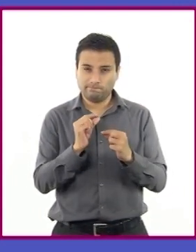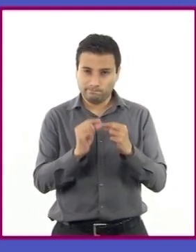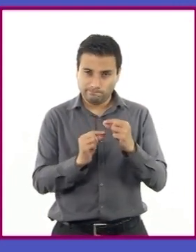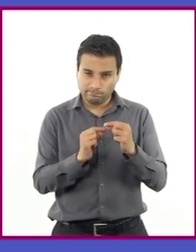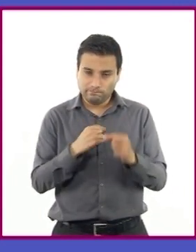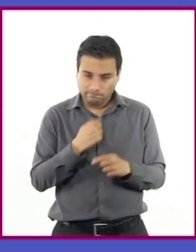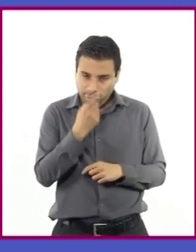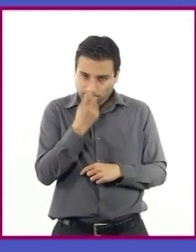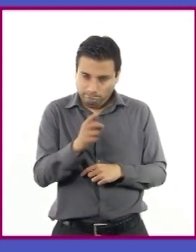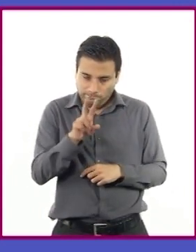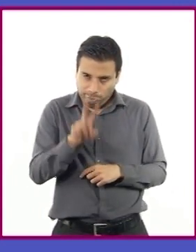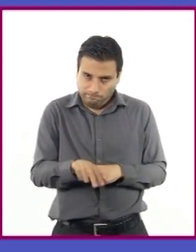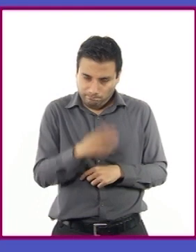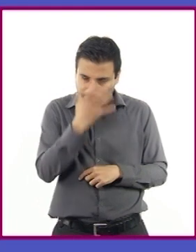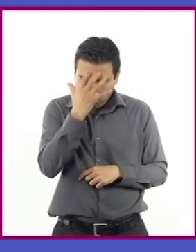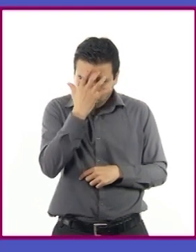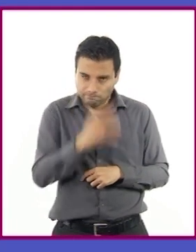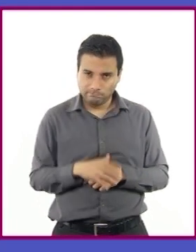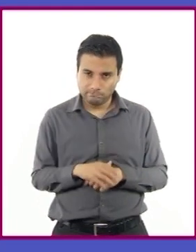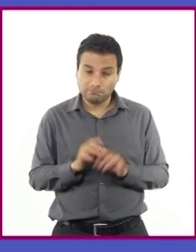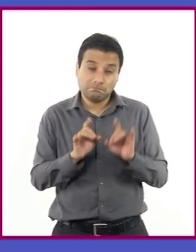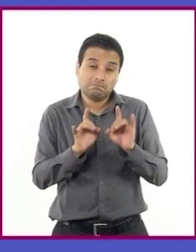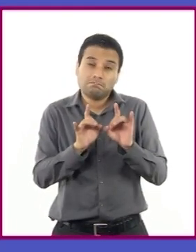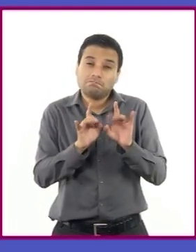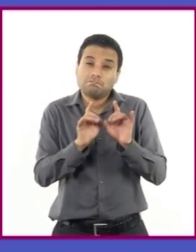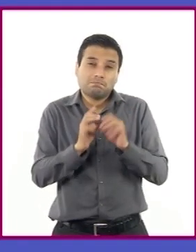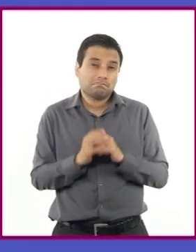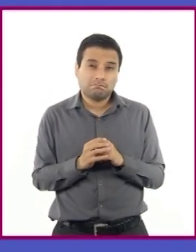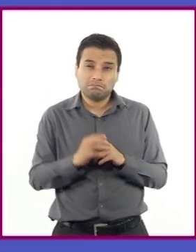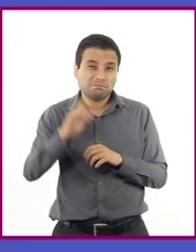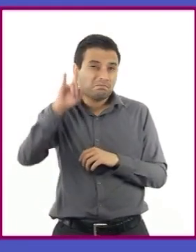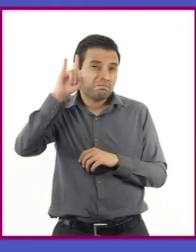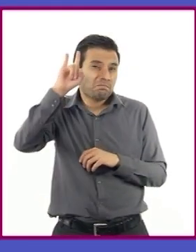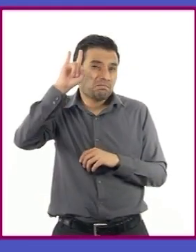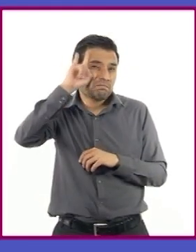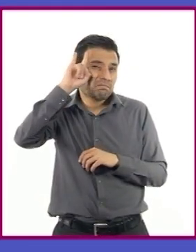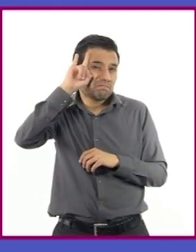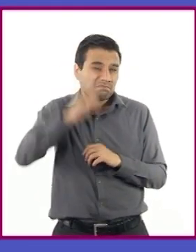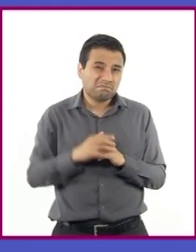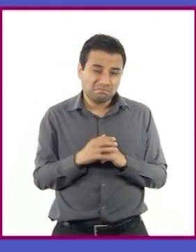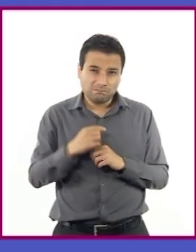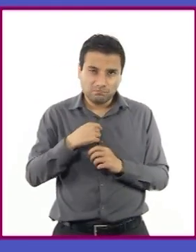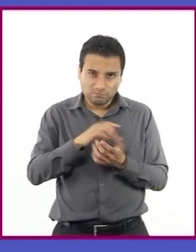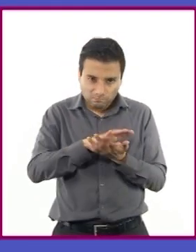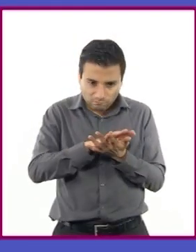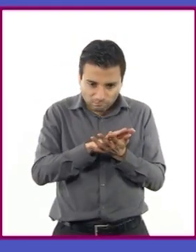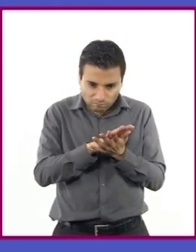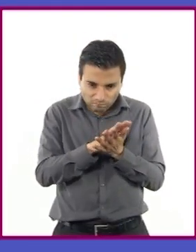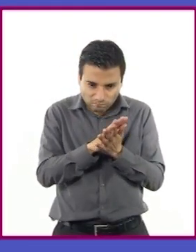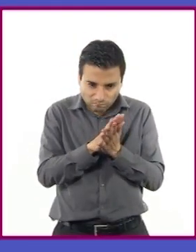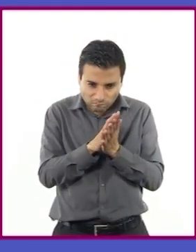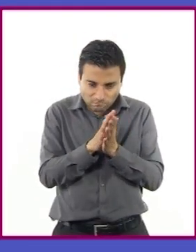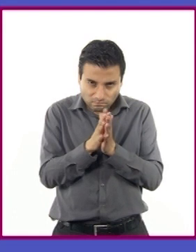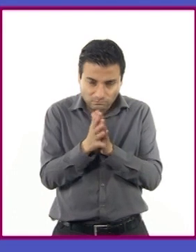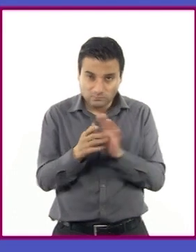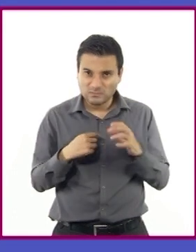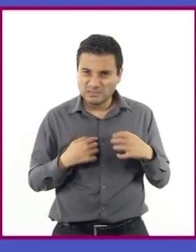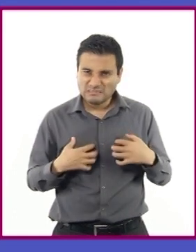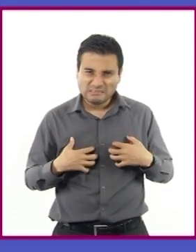confesarlo. Por causa del demonio de la intemperancia, sufrió una alteración radicalmente funesta.